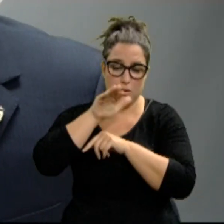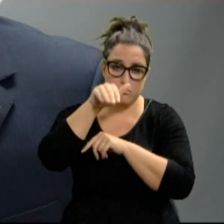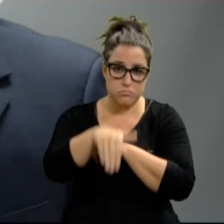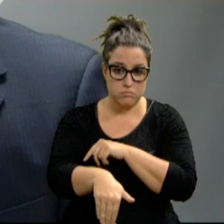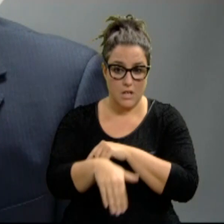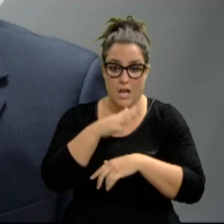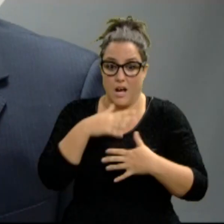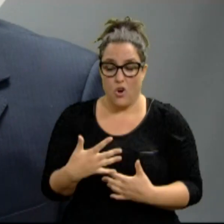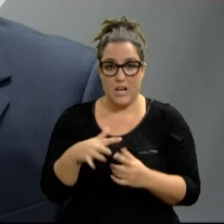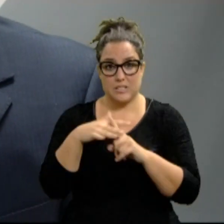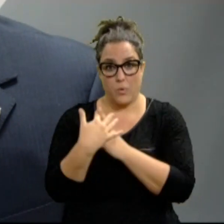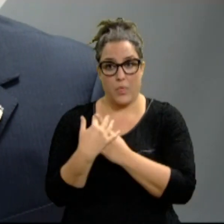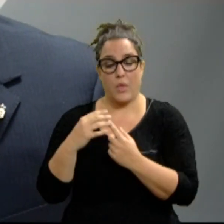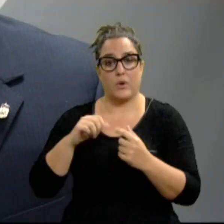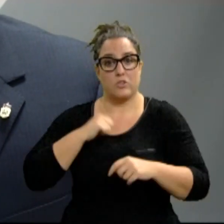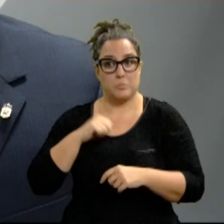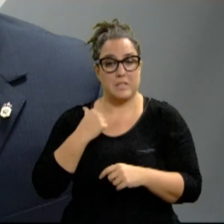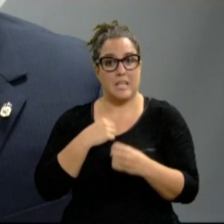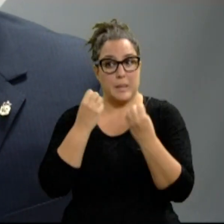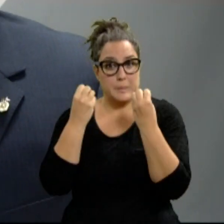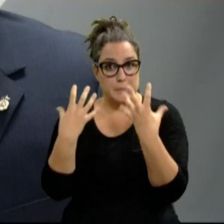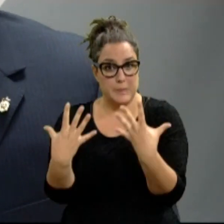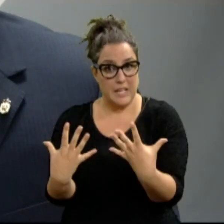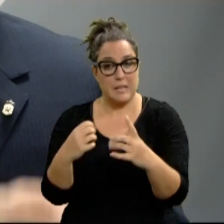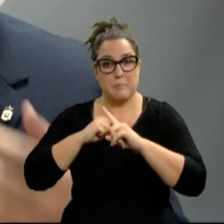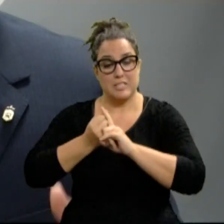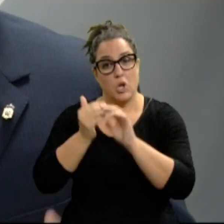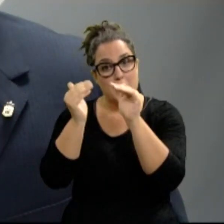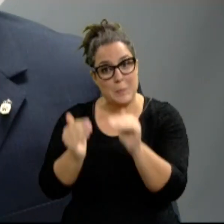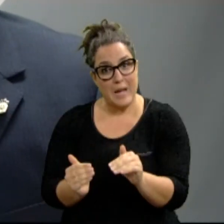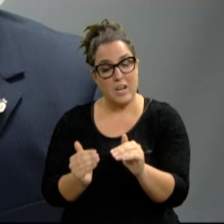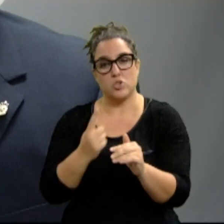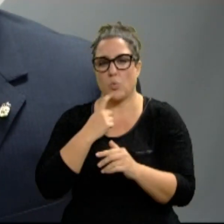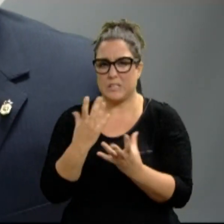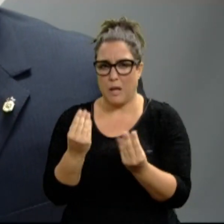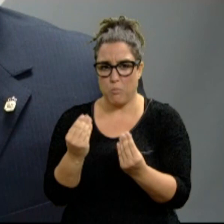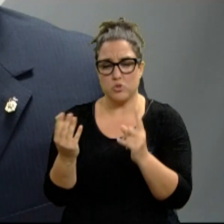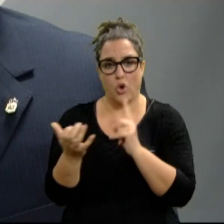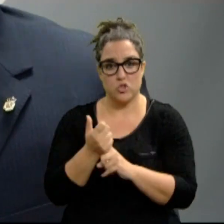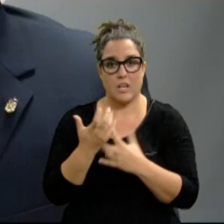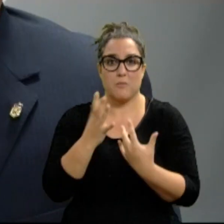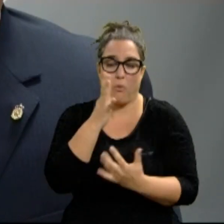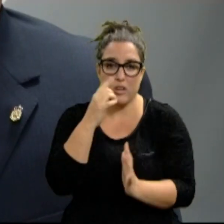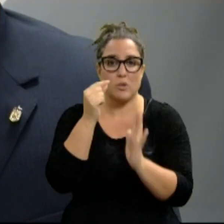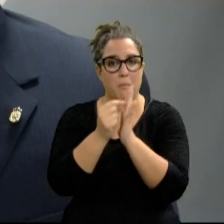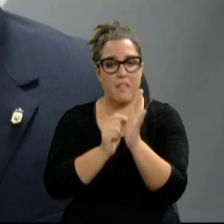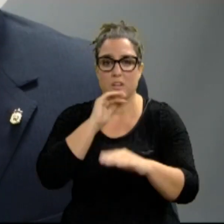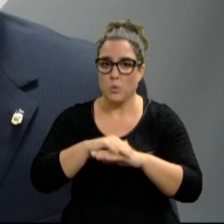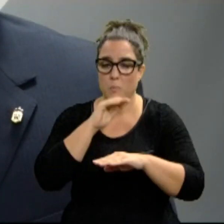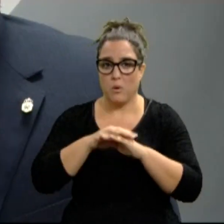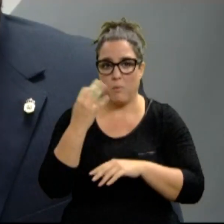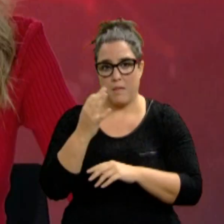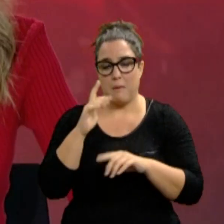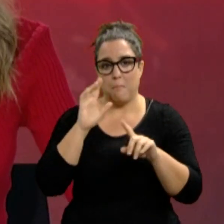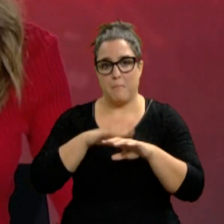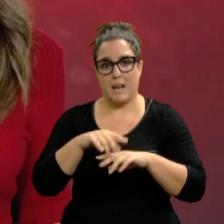presión asistencia, menor presión hospitalaria y por tanto es necesario que cumplamos las medidas de cara a que no volvamos a situaciones complicadas.